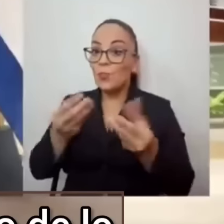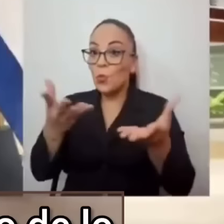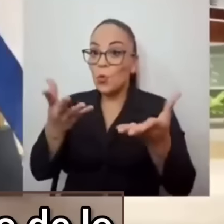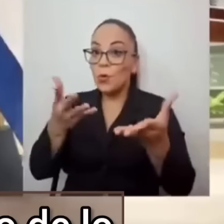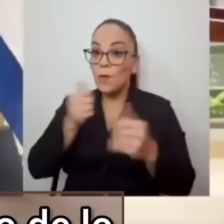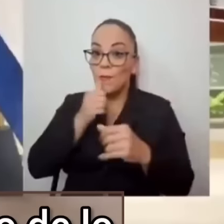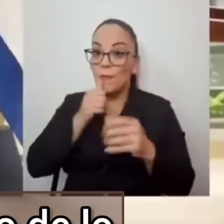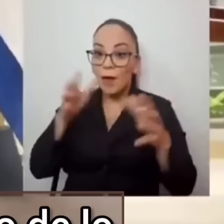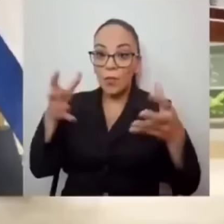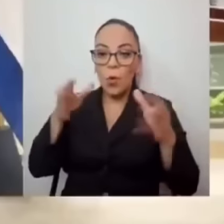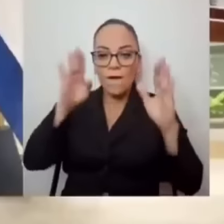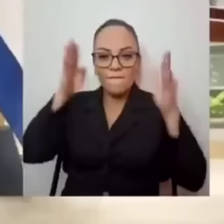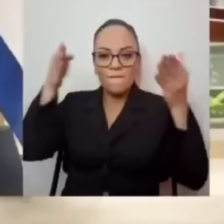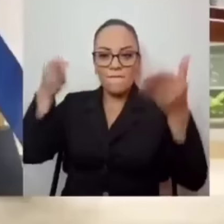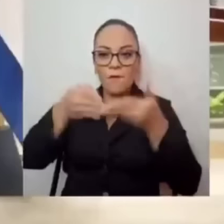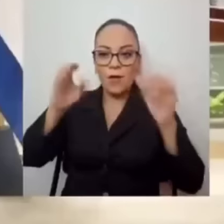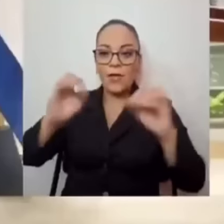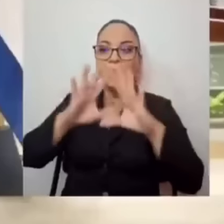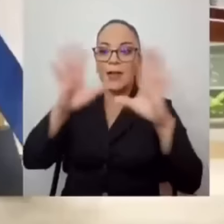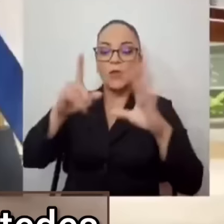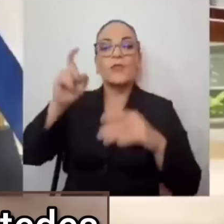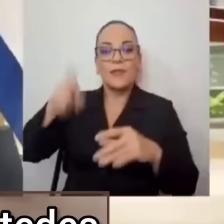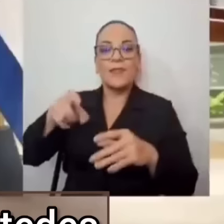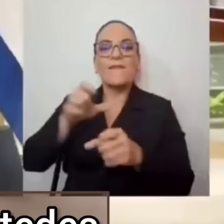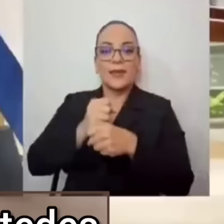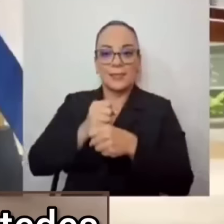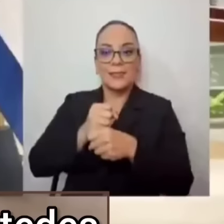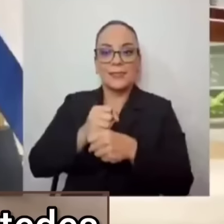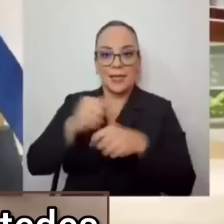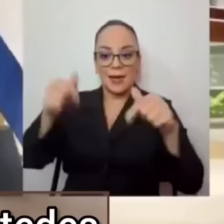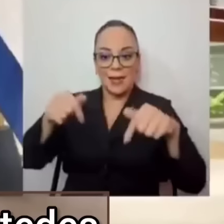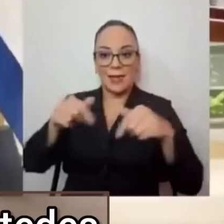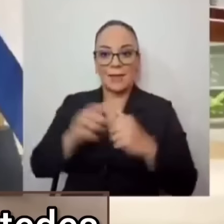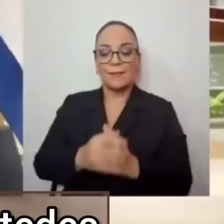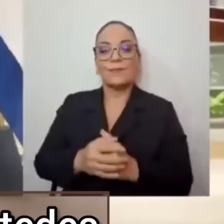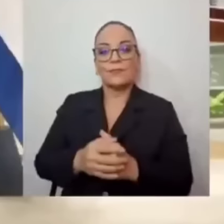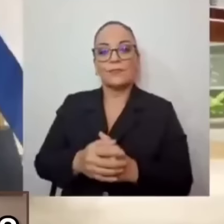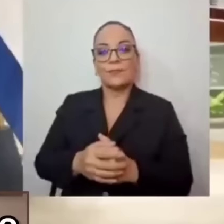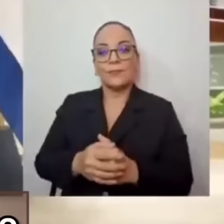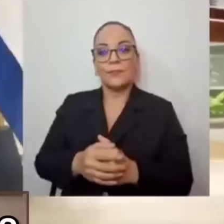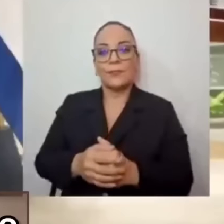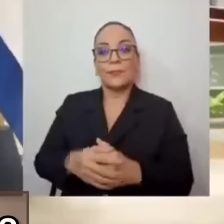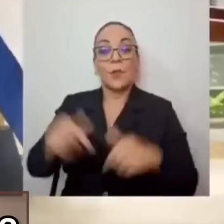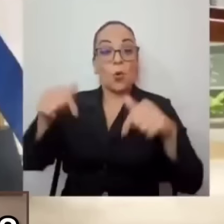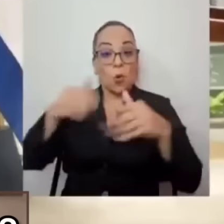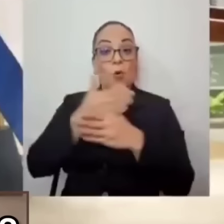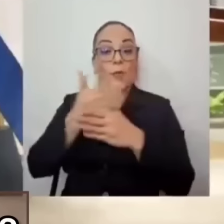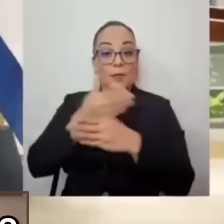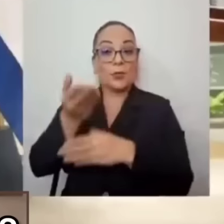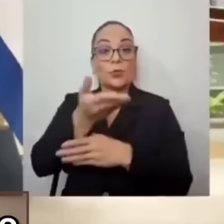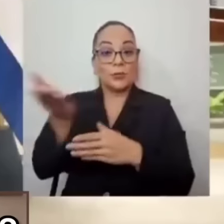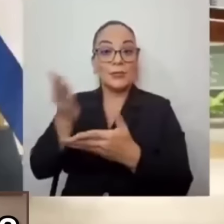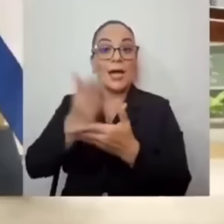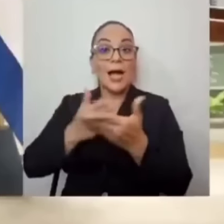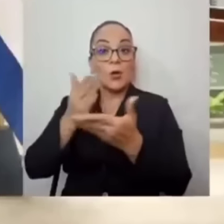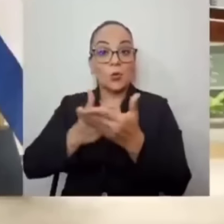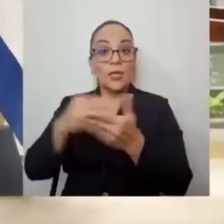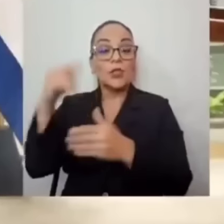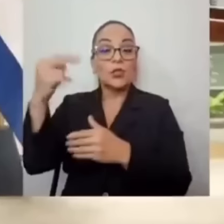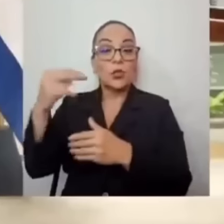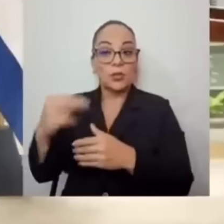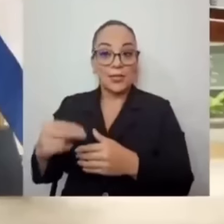enfoque claro de lo que debemos hacer. Y por eso queremos compartir con ustedes algunas noticias, algunas noticias